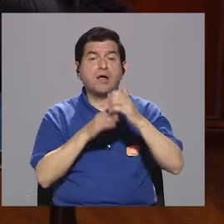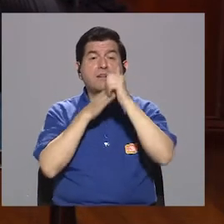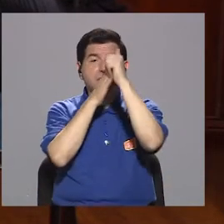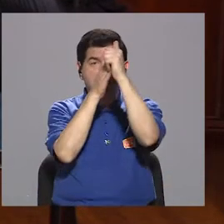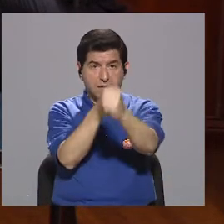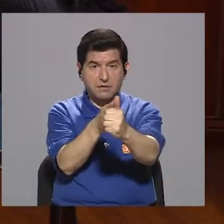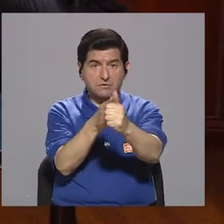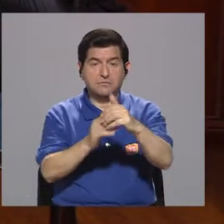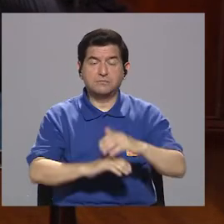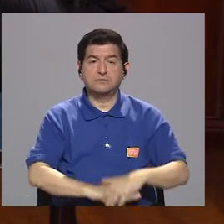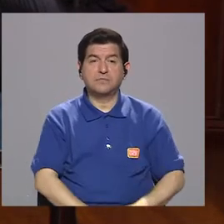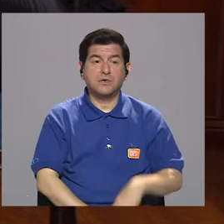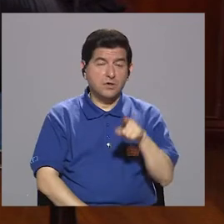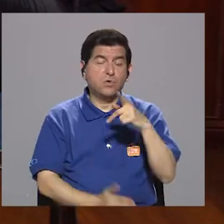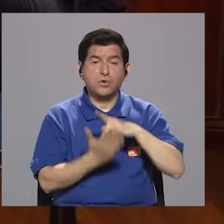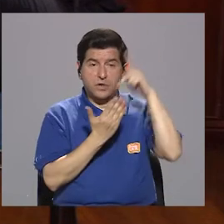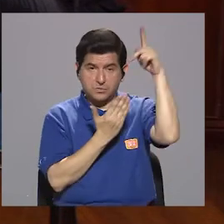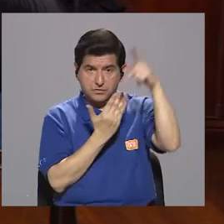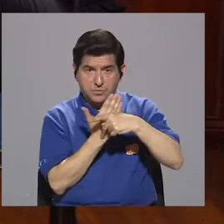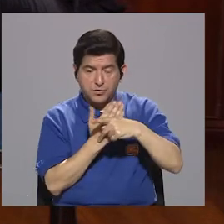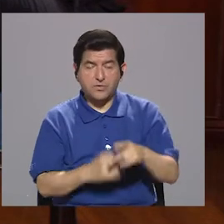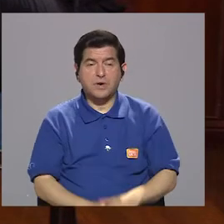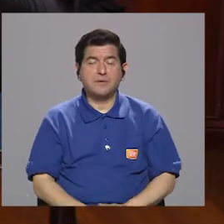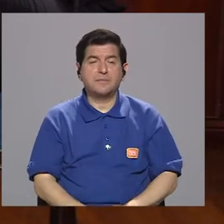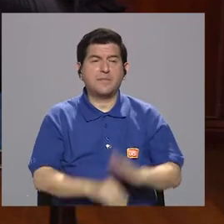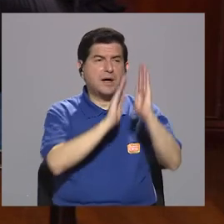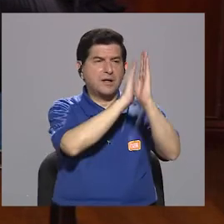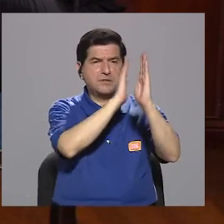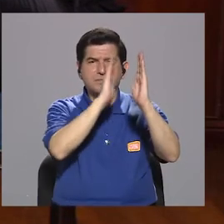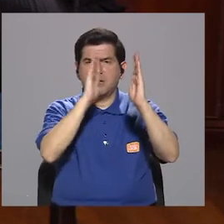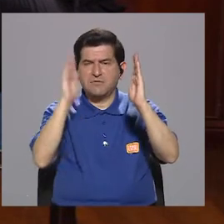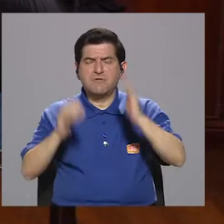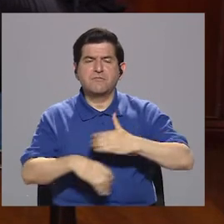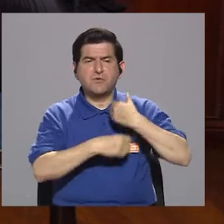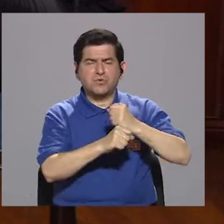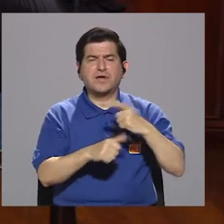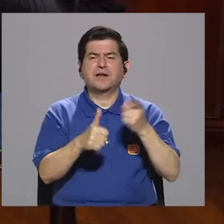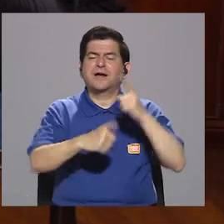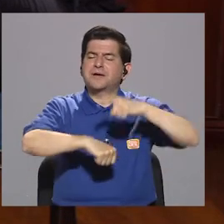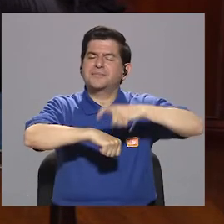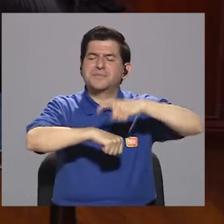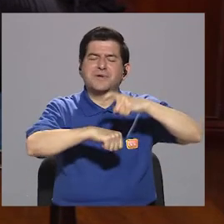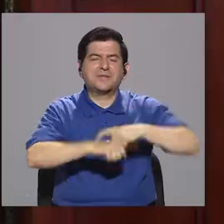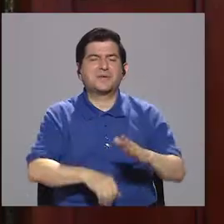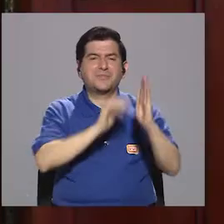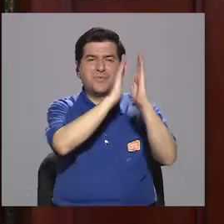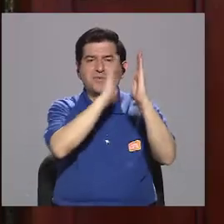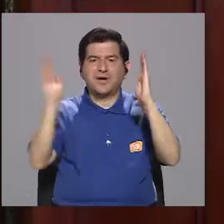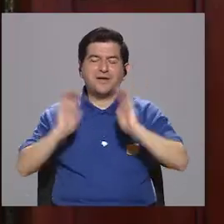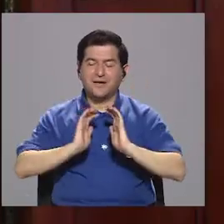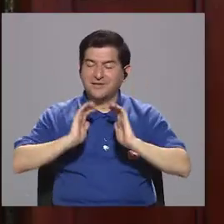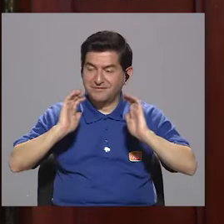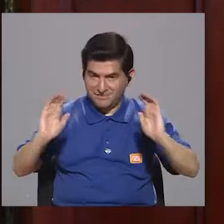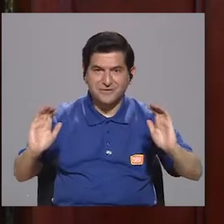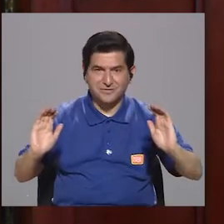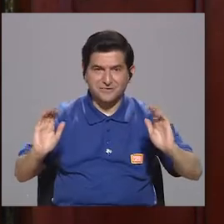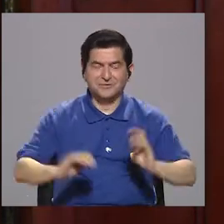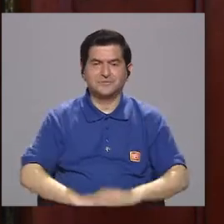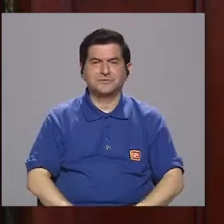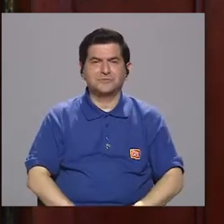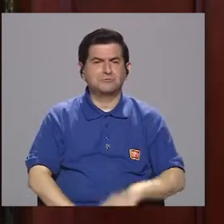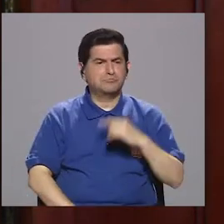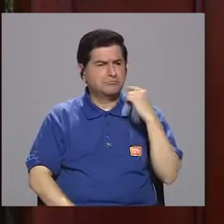pionera con este programa de bibliotecas municipales que originalmente fueron bibliotecas infantiles